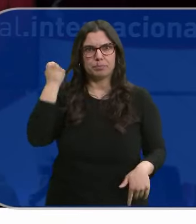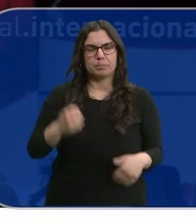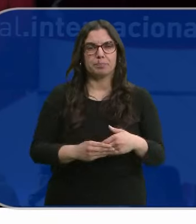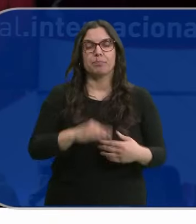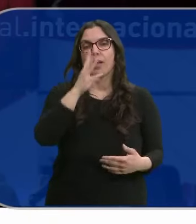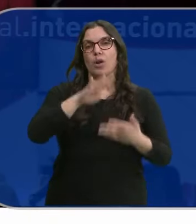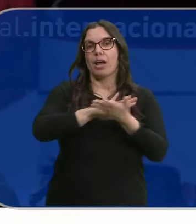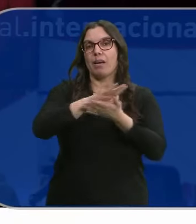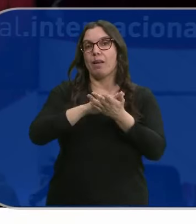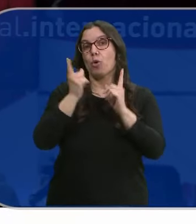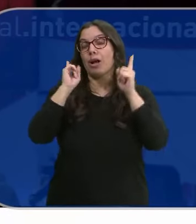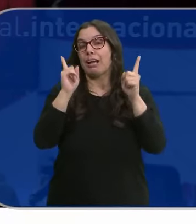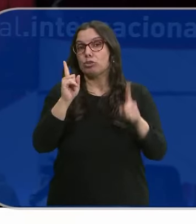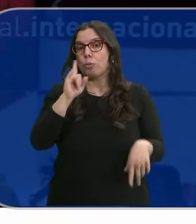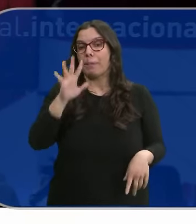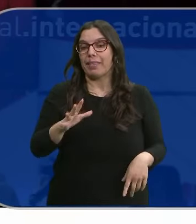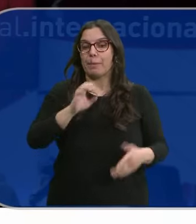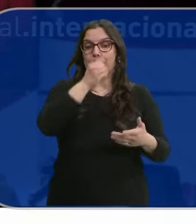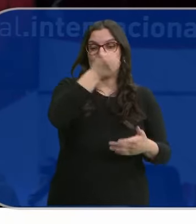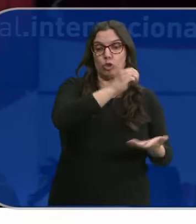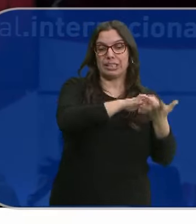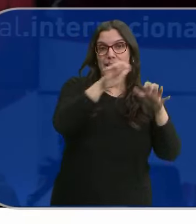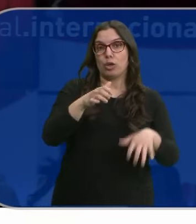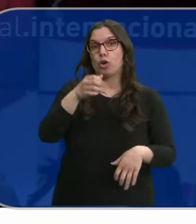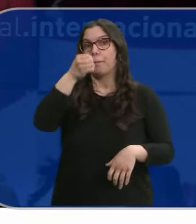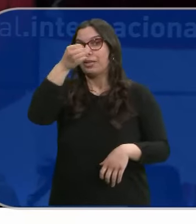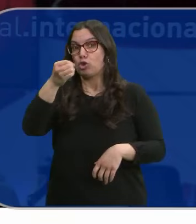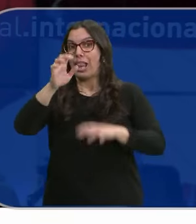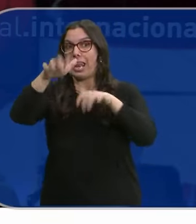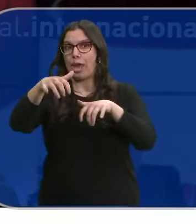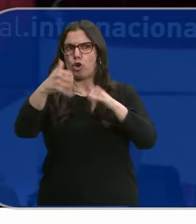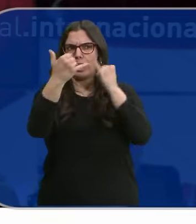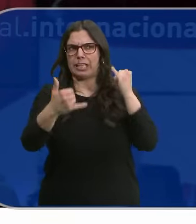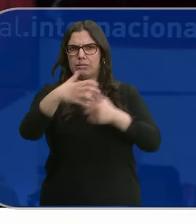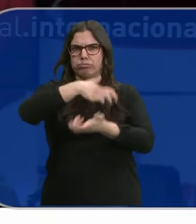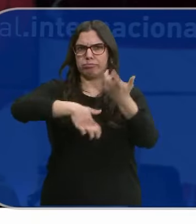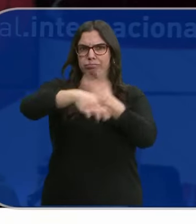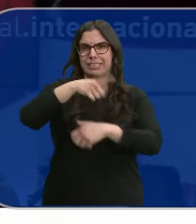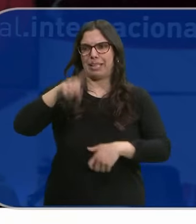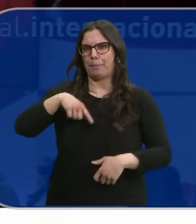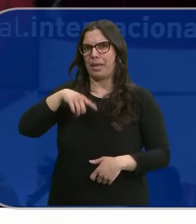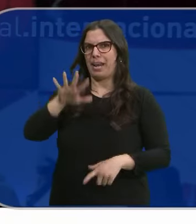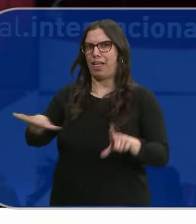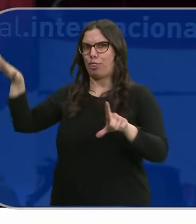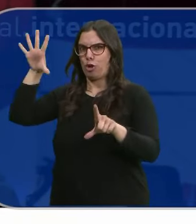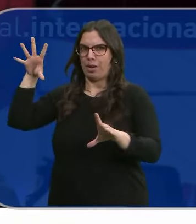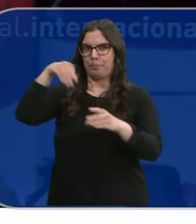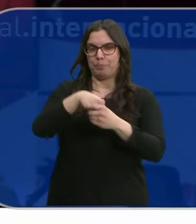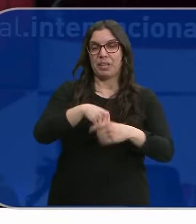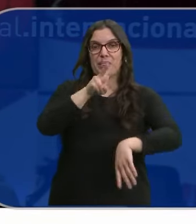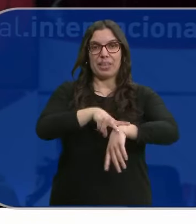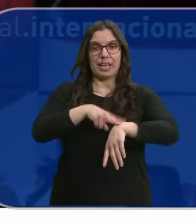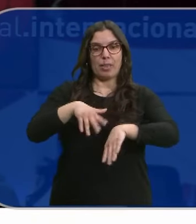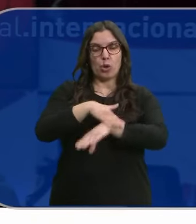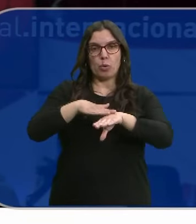Hablamos ahora sobre la supuesta crisis entre el PSOE de Castilla y León y los socialistas leoneses, en la que también entra Ferraz. Al delegado del gobierno no le